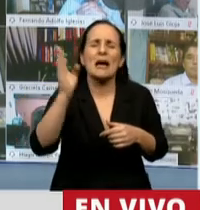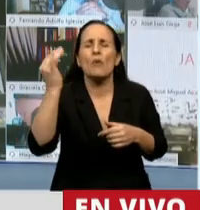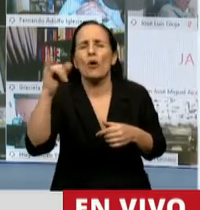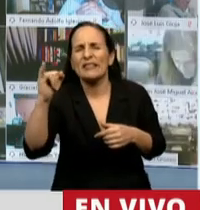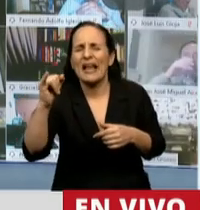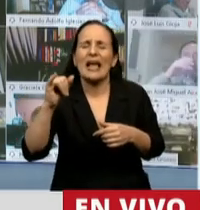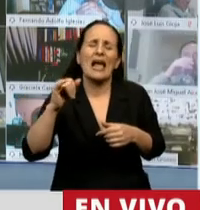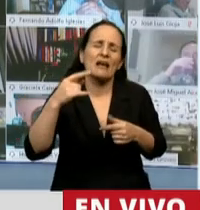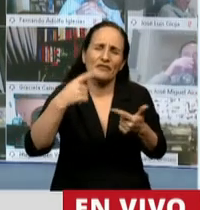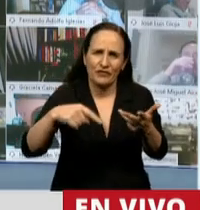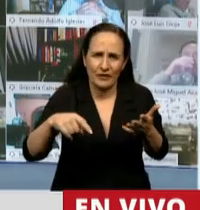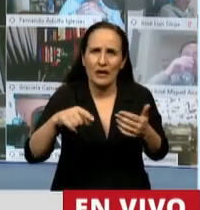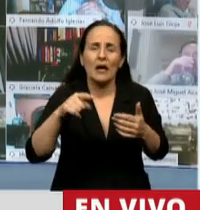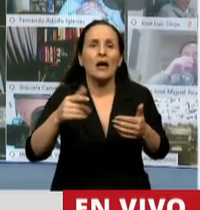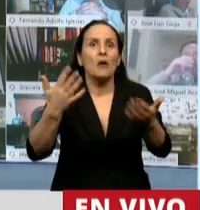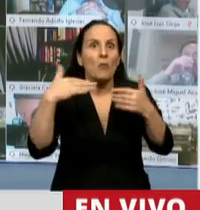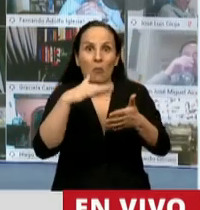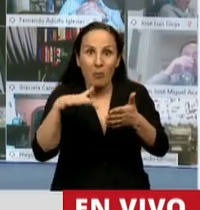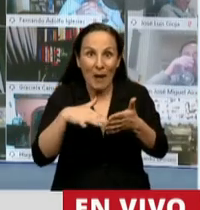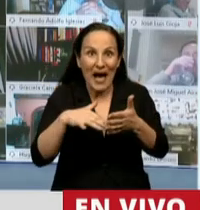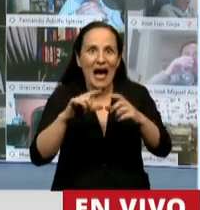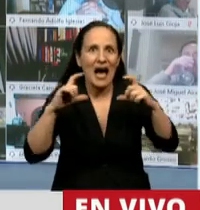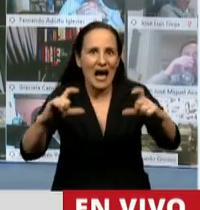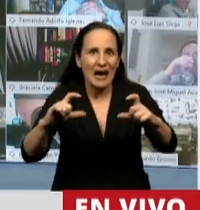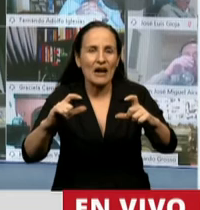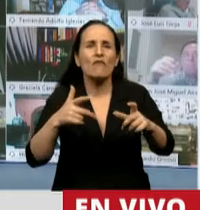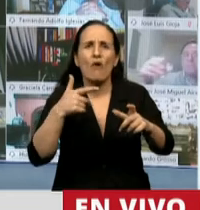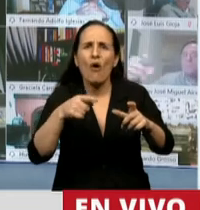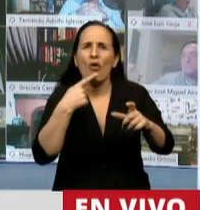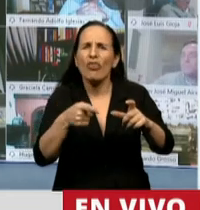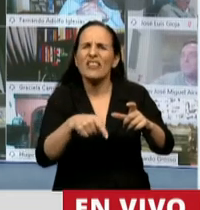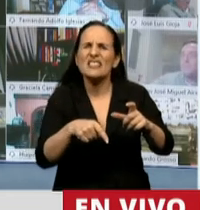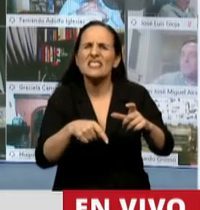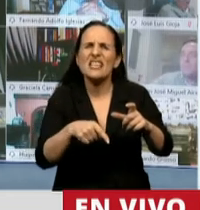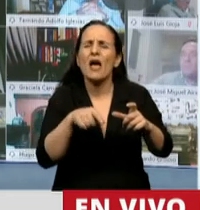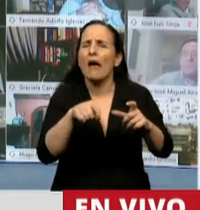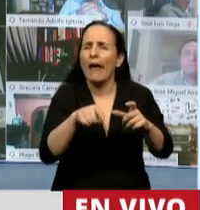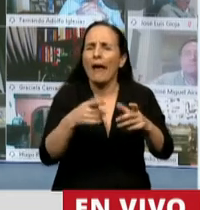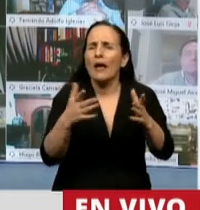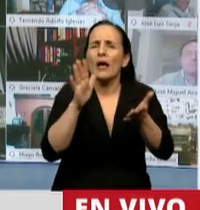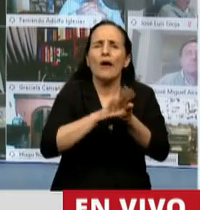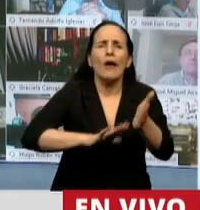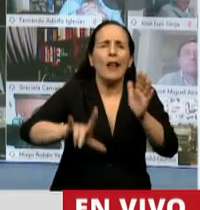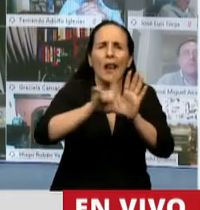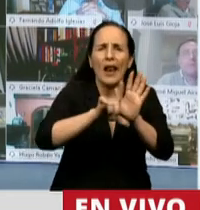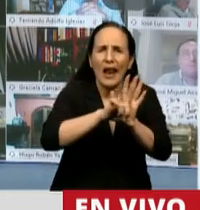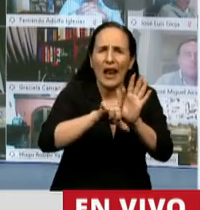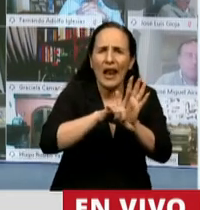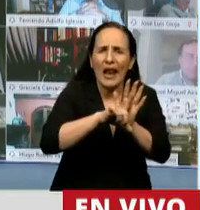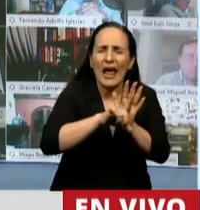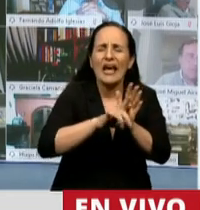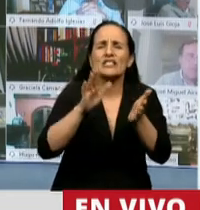etcétera y el párrafo habla justamente de que lo expuesto no será de aplicación para las leyes que instrumenten